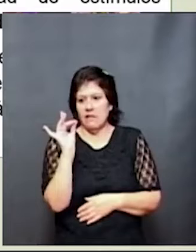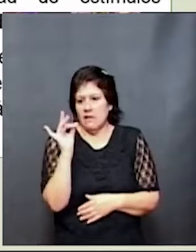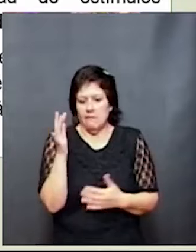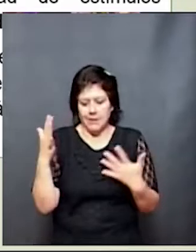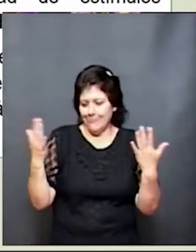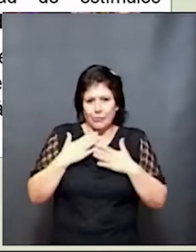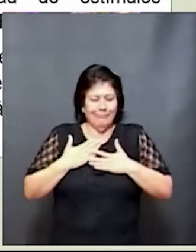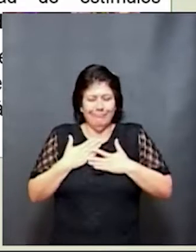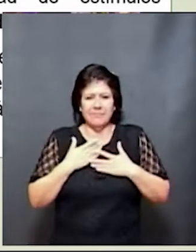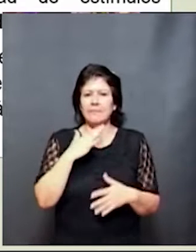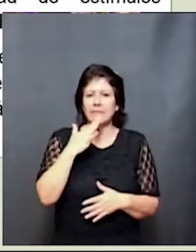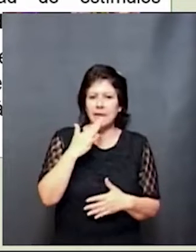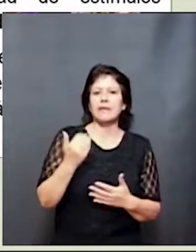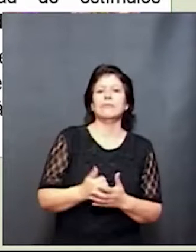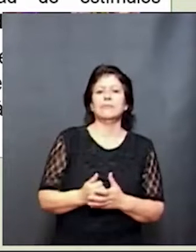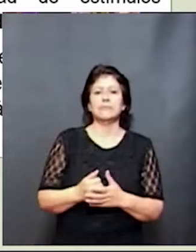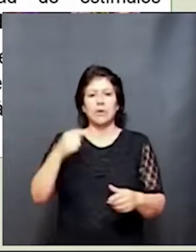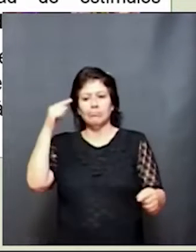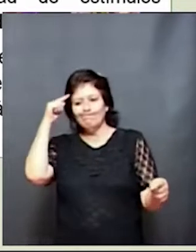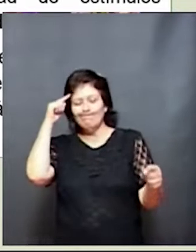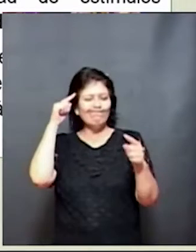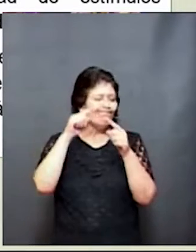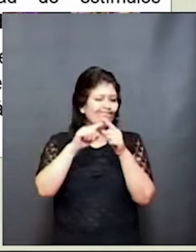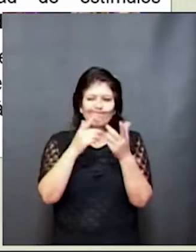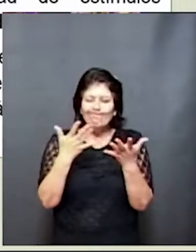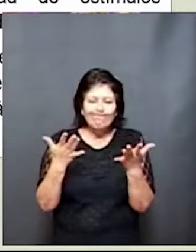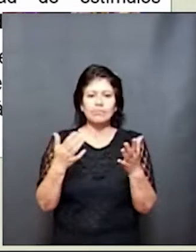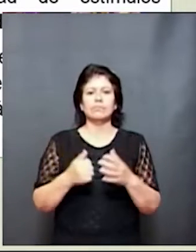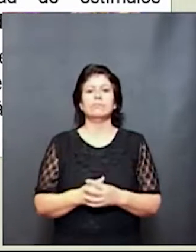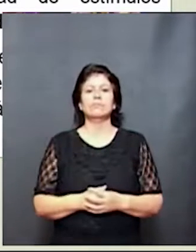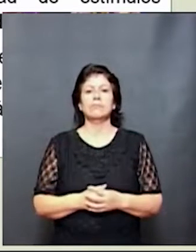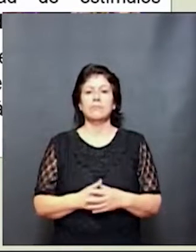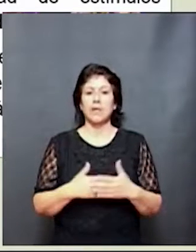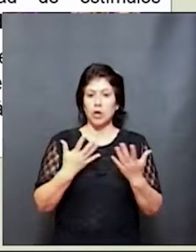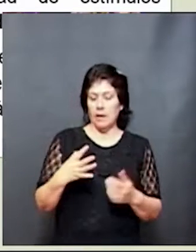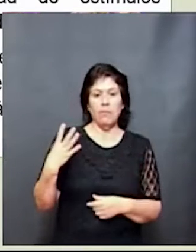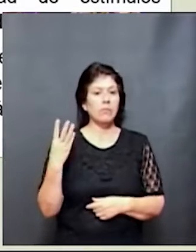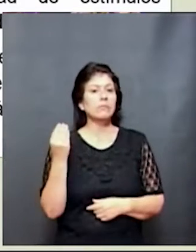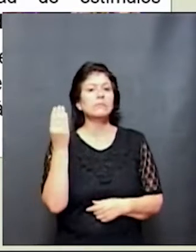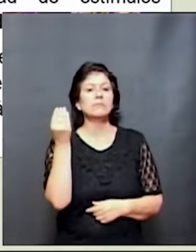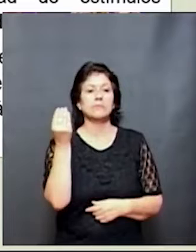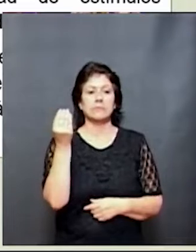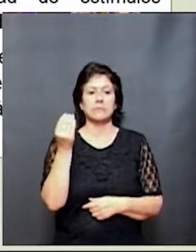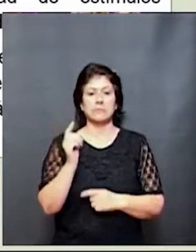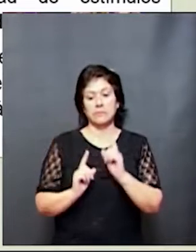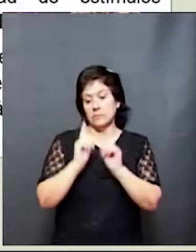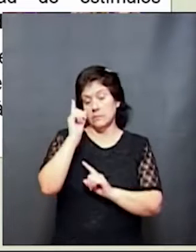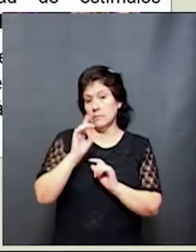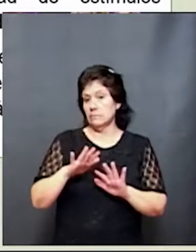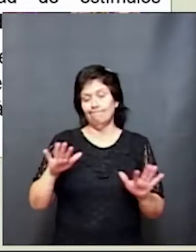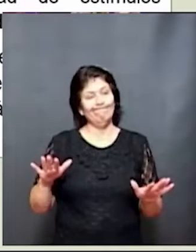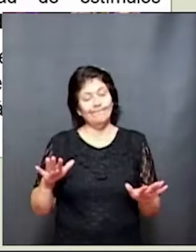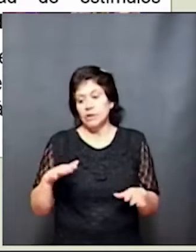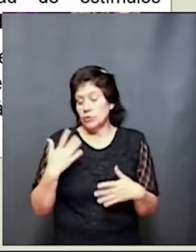pasando y filtrar la cantidad de estímulos que tenemos cotidianamente. Esto muchas veces no se da en algunos chicos con algunas